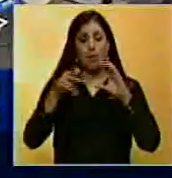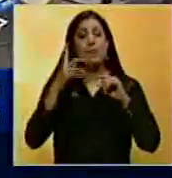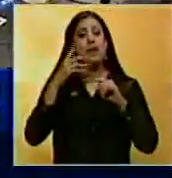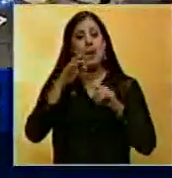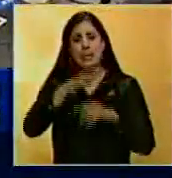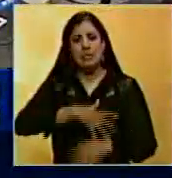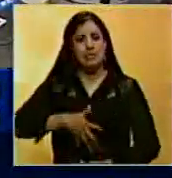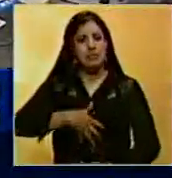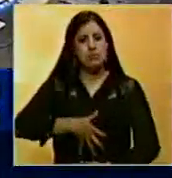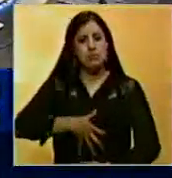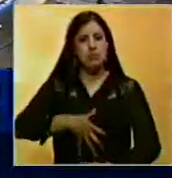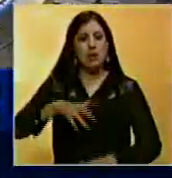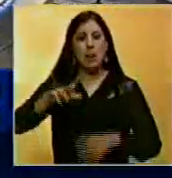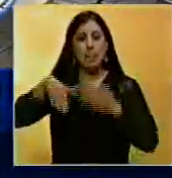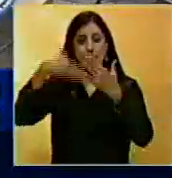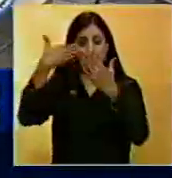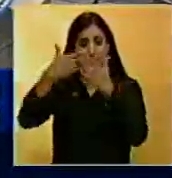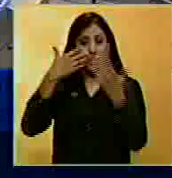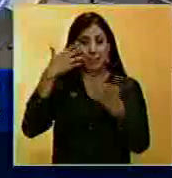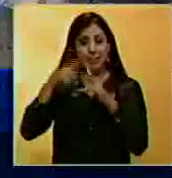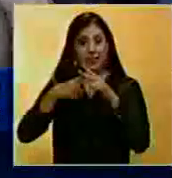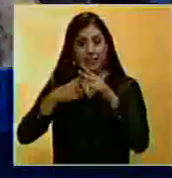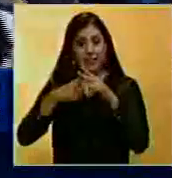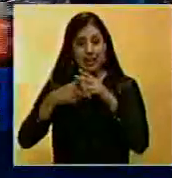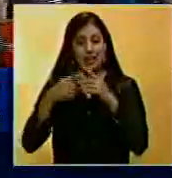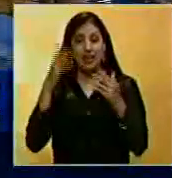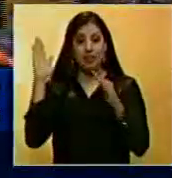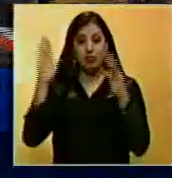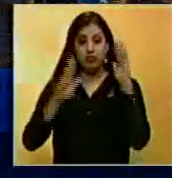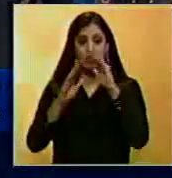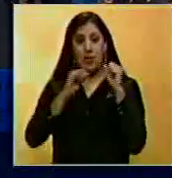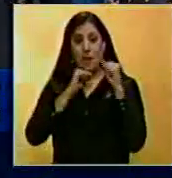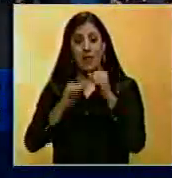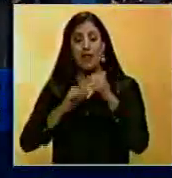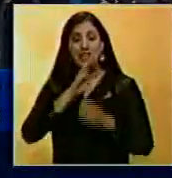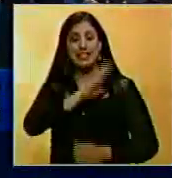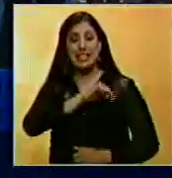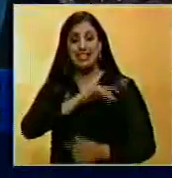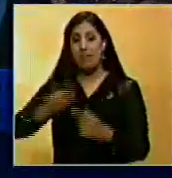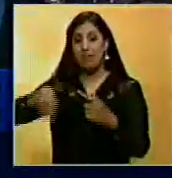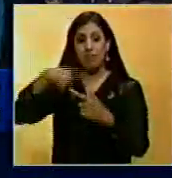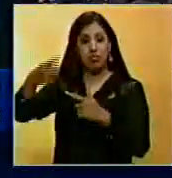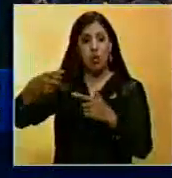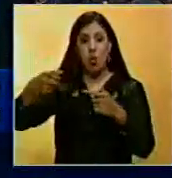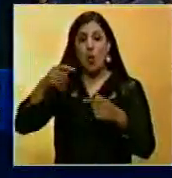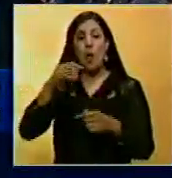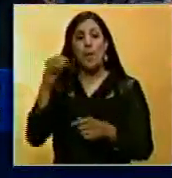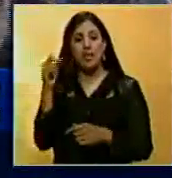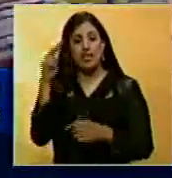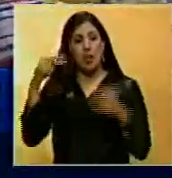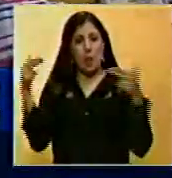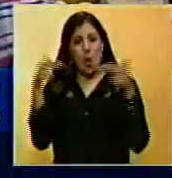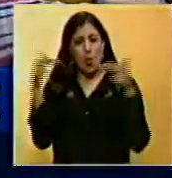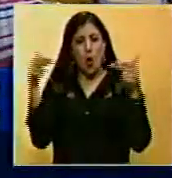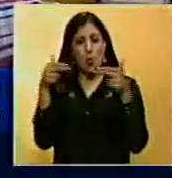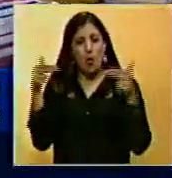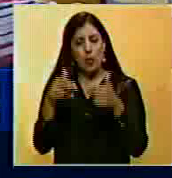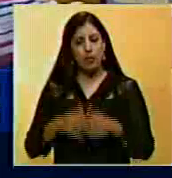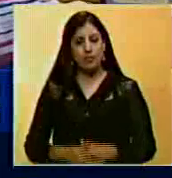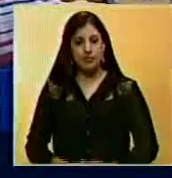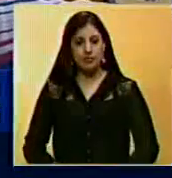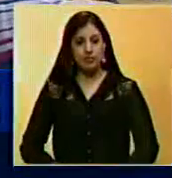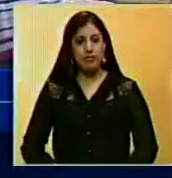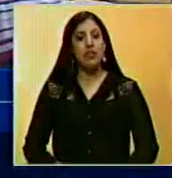ánimos se caldearon metros después frente a este taller cuando llegaron refuerzos del 6 CPC y la PNB. Para mí que